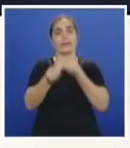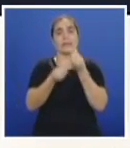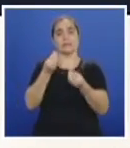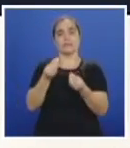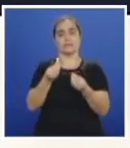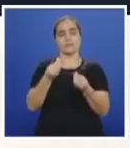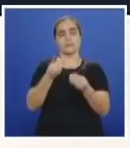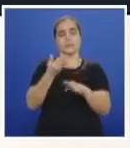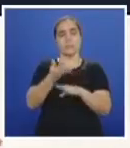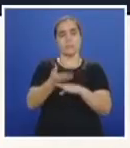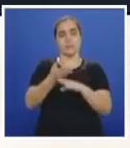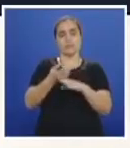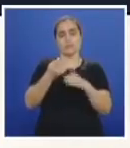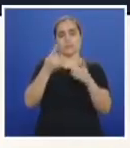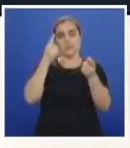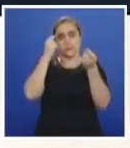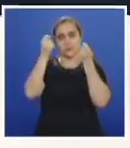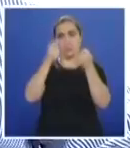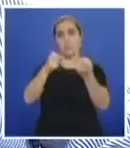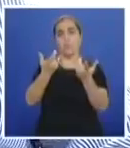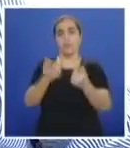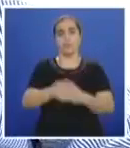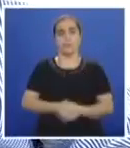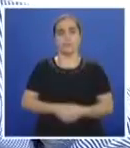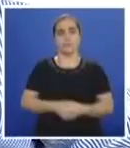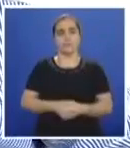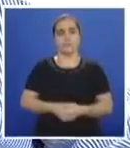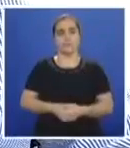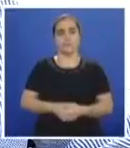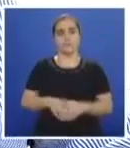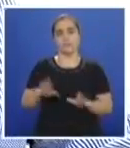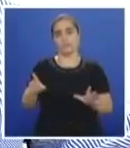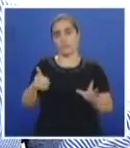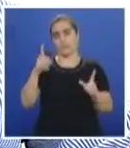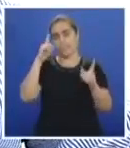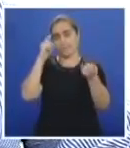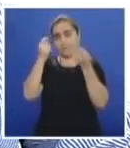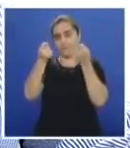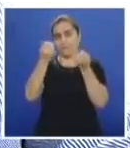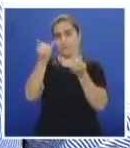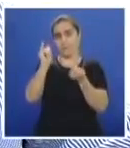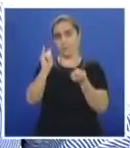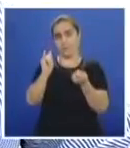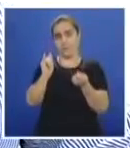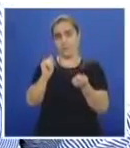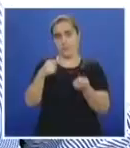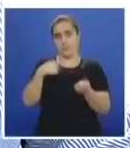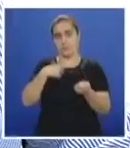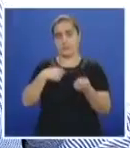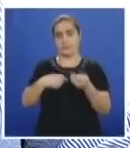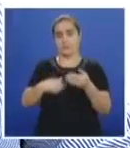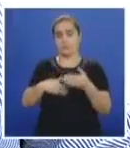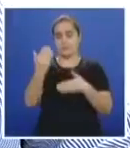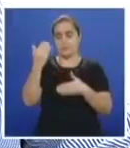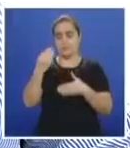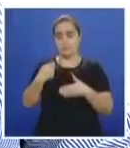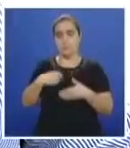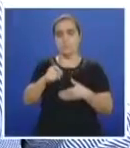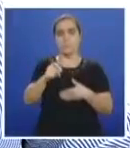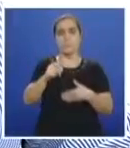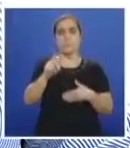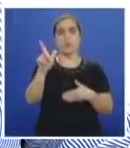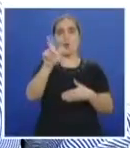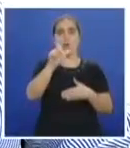a mediano plazo, a corto y a mediano plazo? No, las estrategias ya las vamos a tomar. Es más, inicia en el próximo